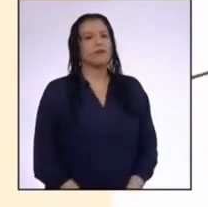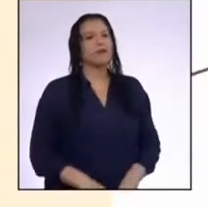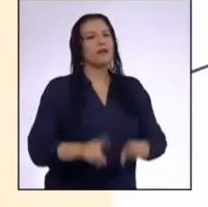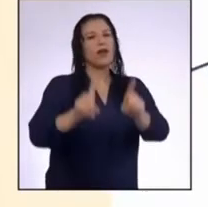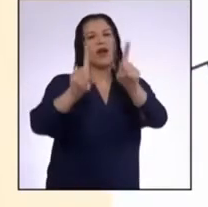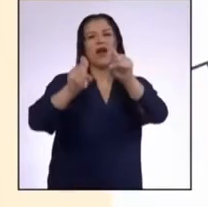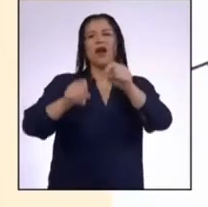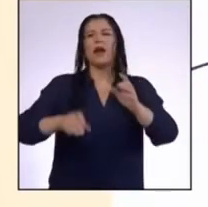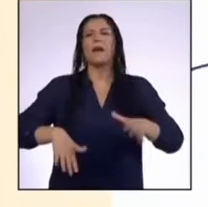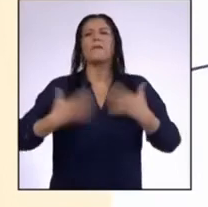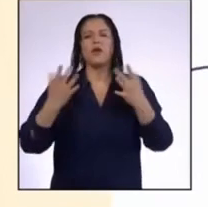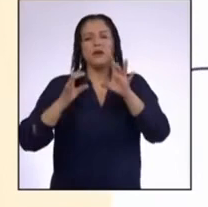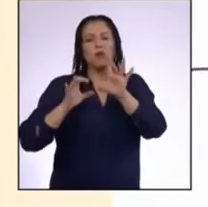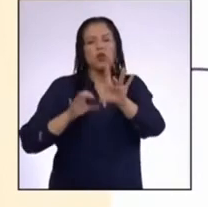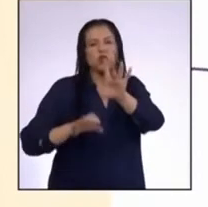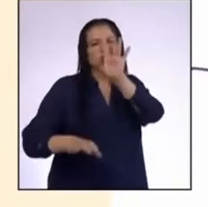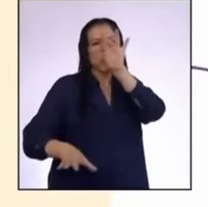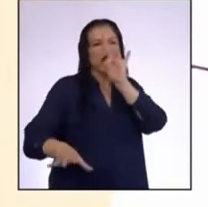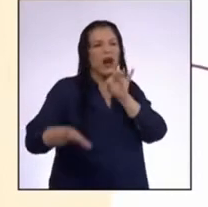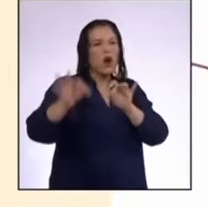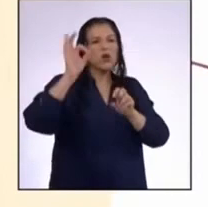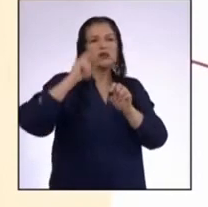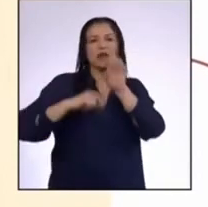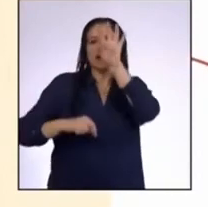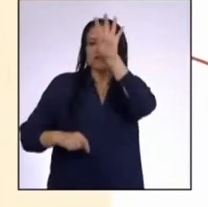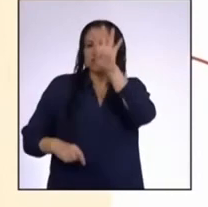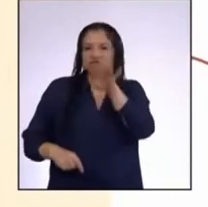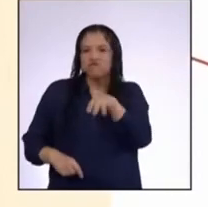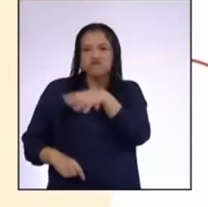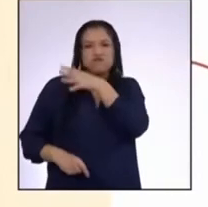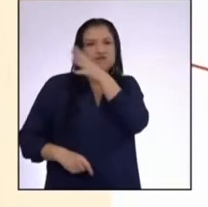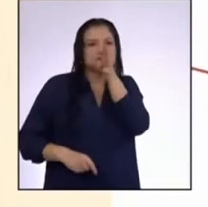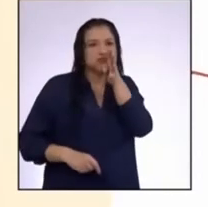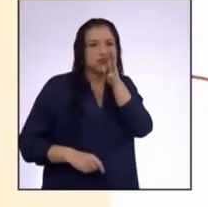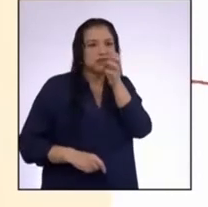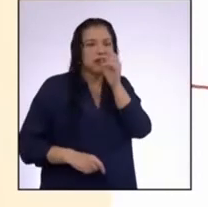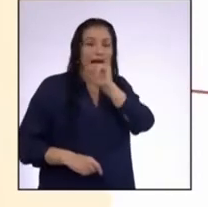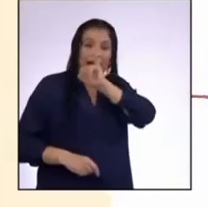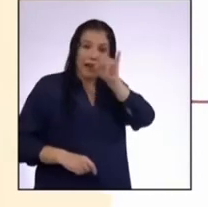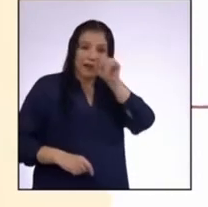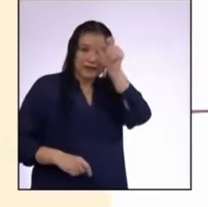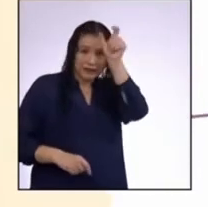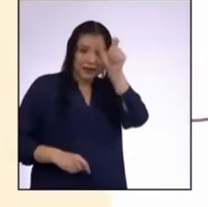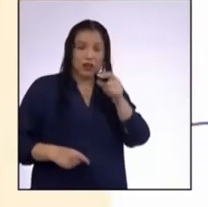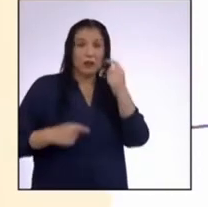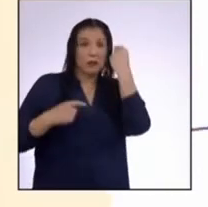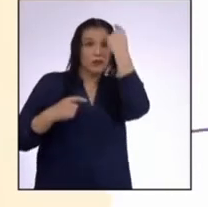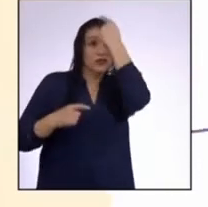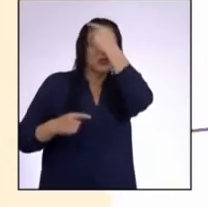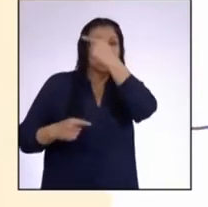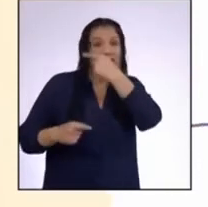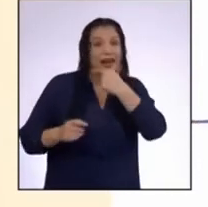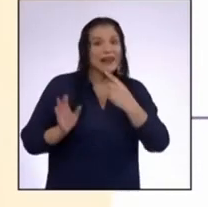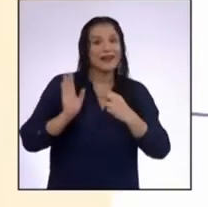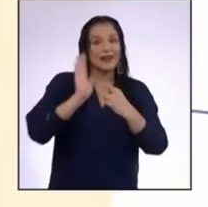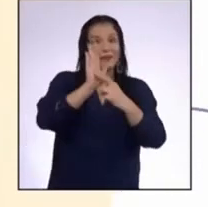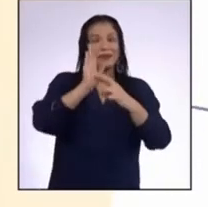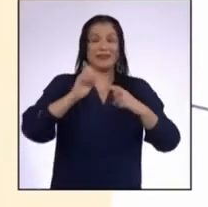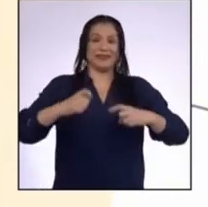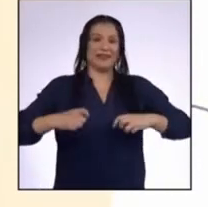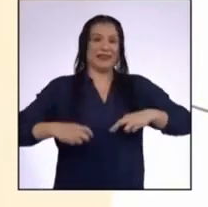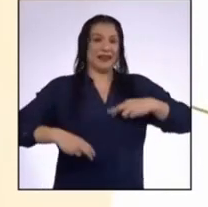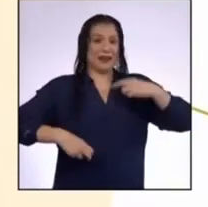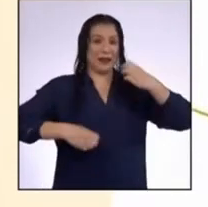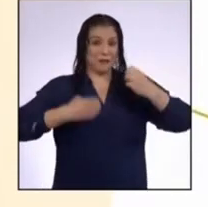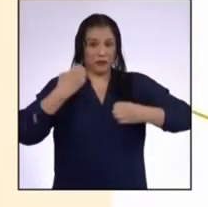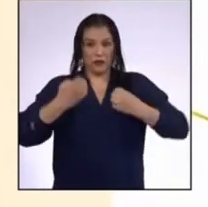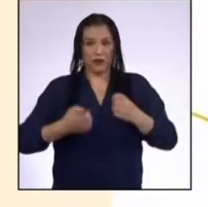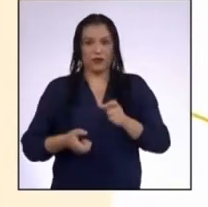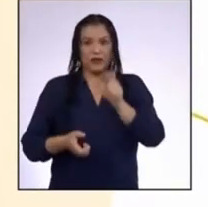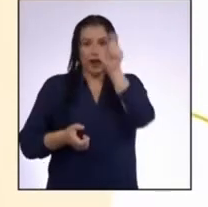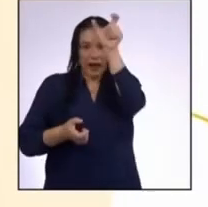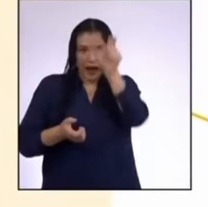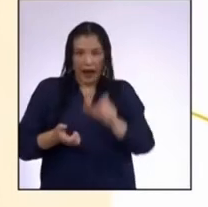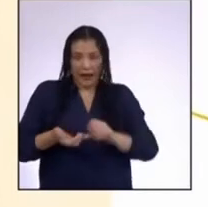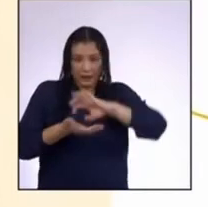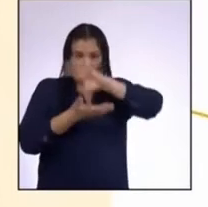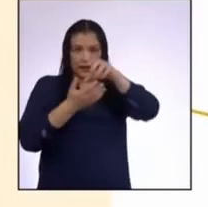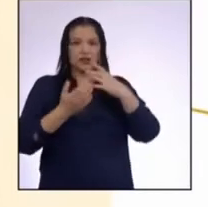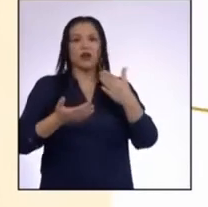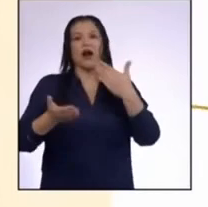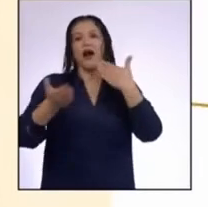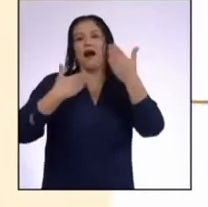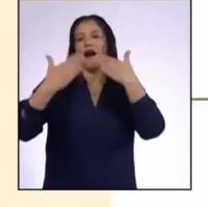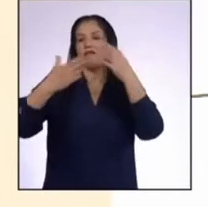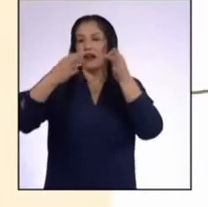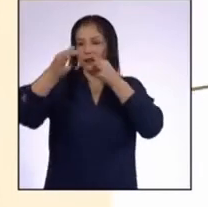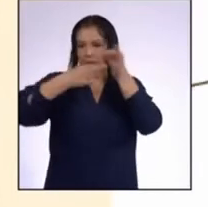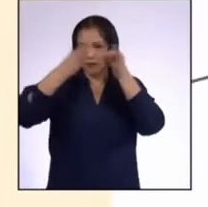podemos identificar aquí? A la izquierda vemos rostros que representan emociones Al centro, un párrafo que